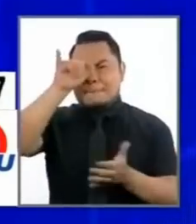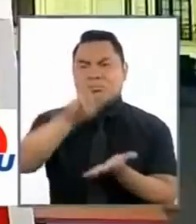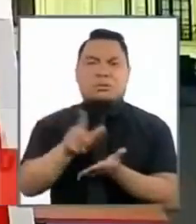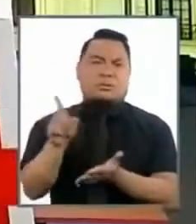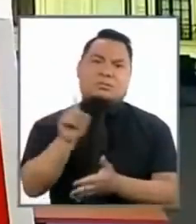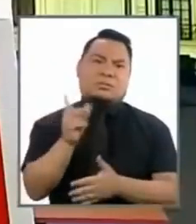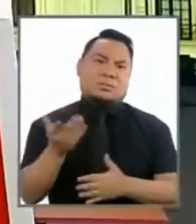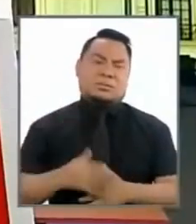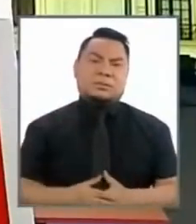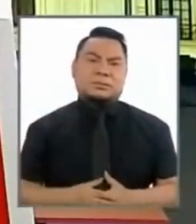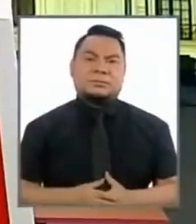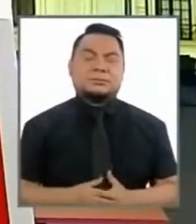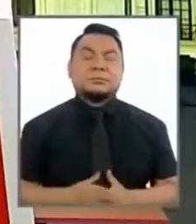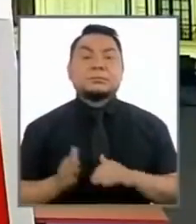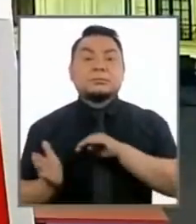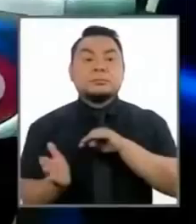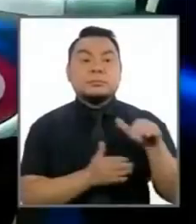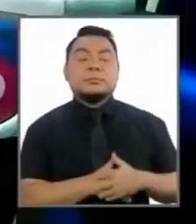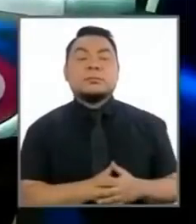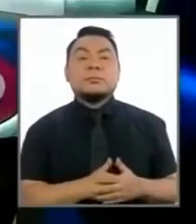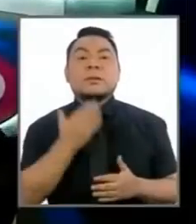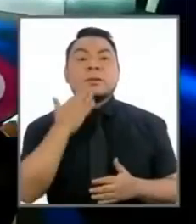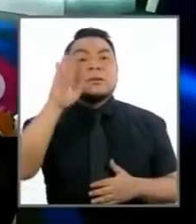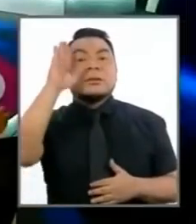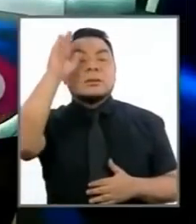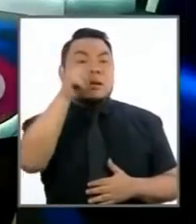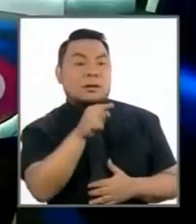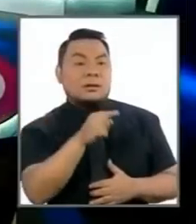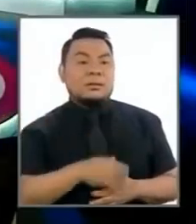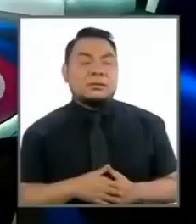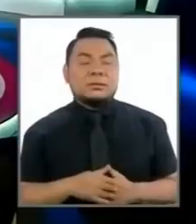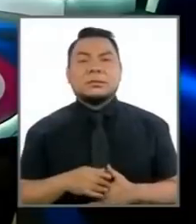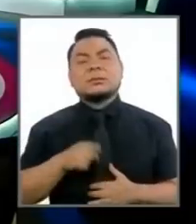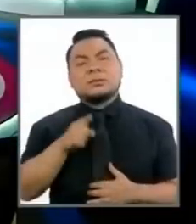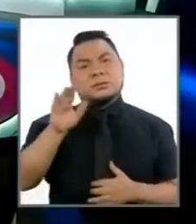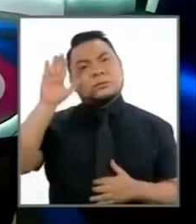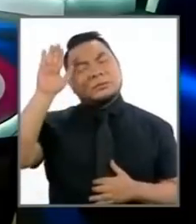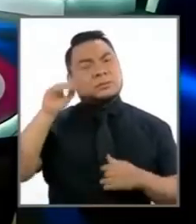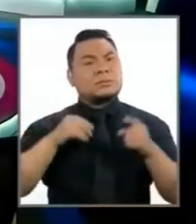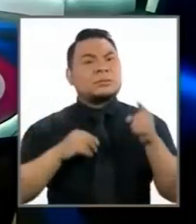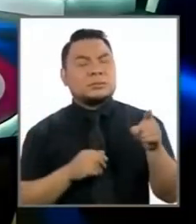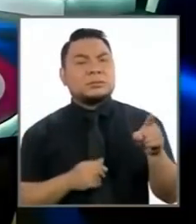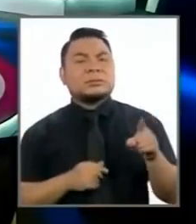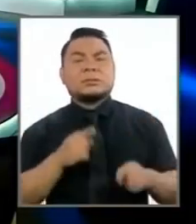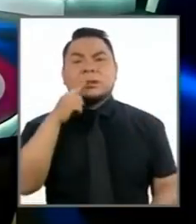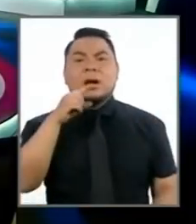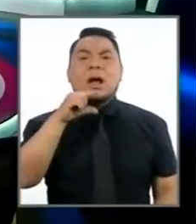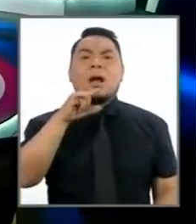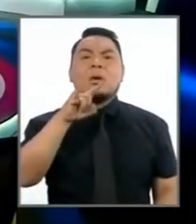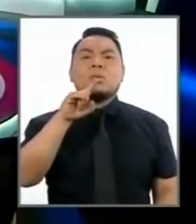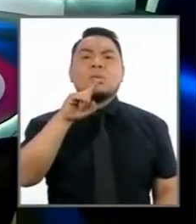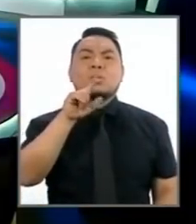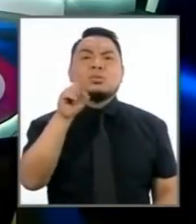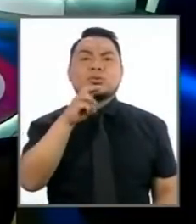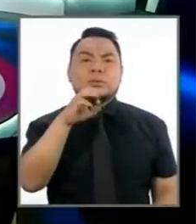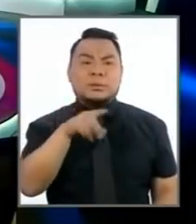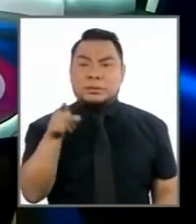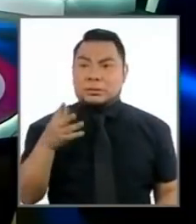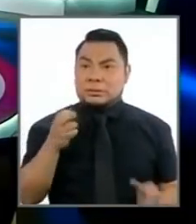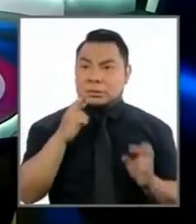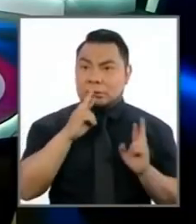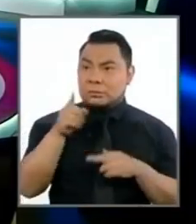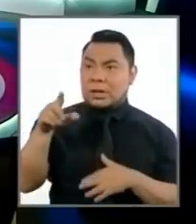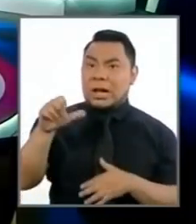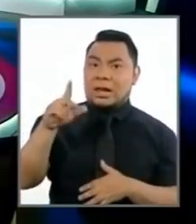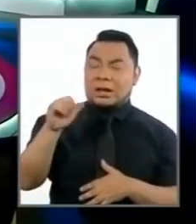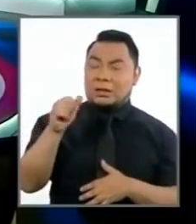Muy bien. ¿Quién le ha levantado la mano? Había levantado el caldeado Guzmán, pero si quiere responder por alusión